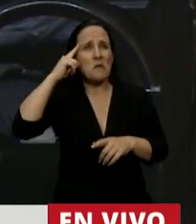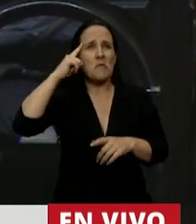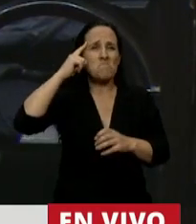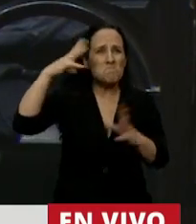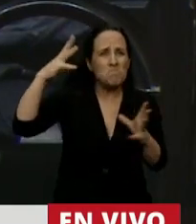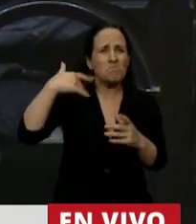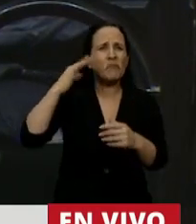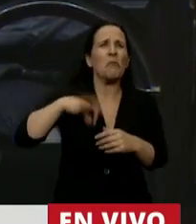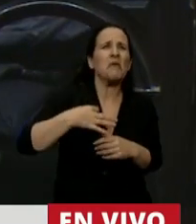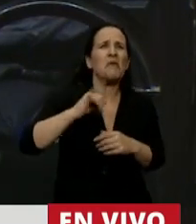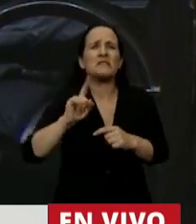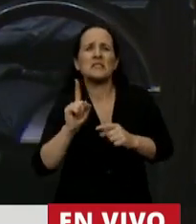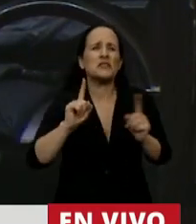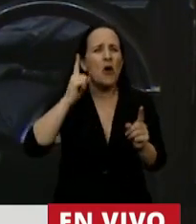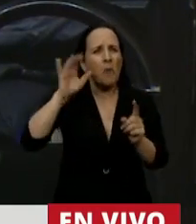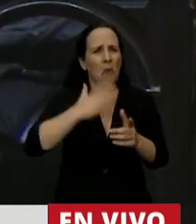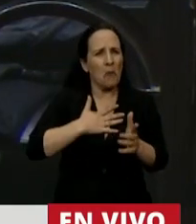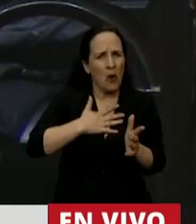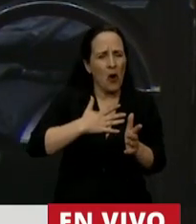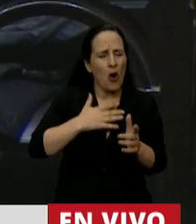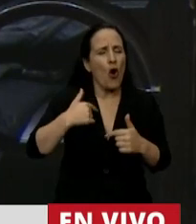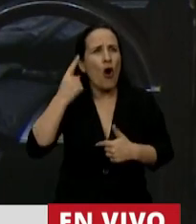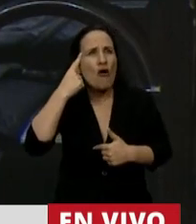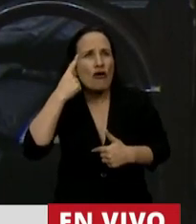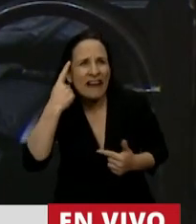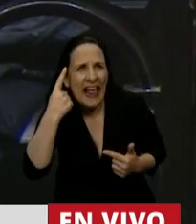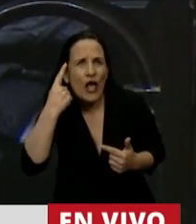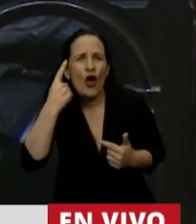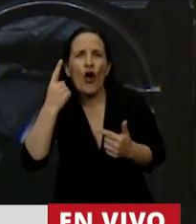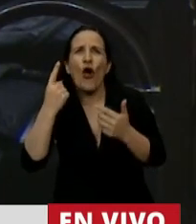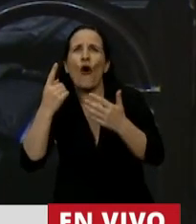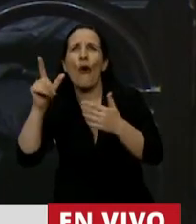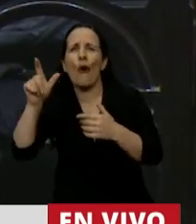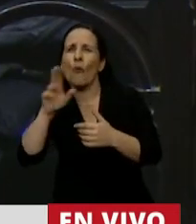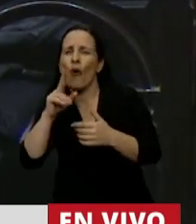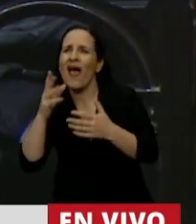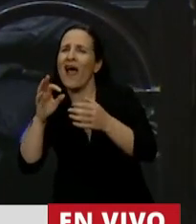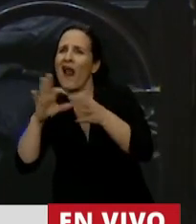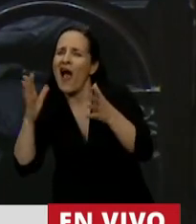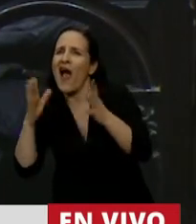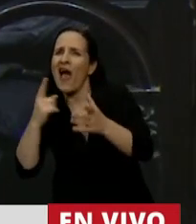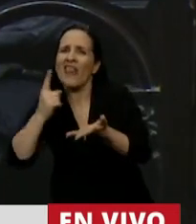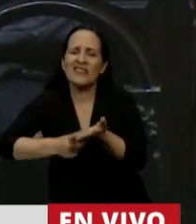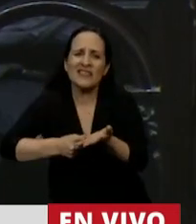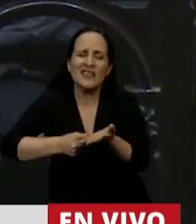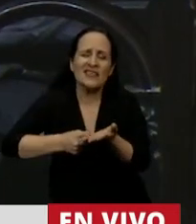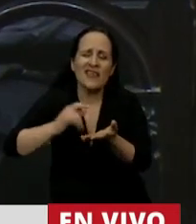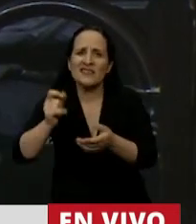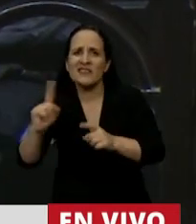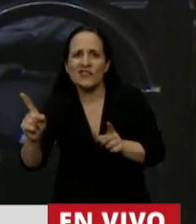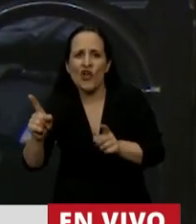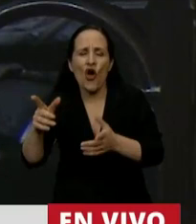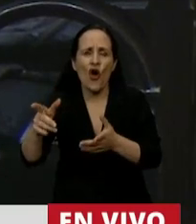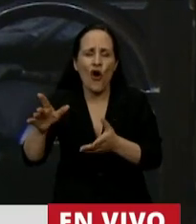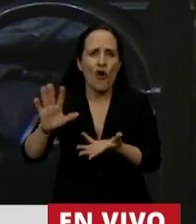significa la vida, por un lado, o por lo que creemos que significa la libertad de la mujer de poder tomar una decisión para tomar